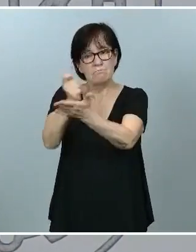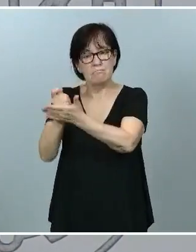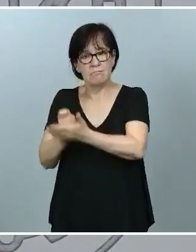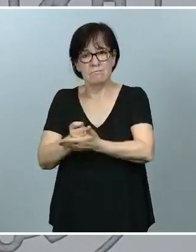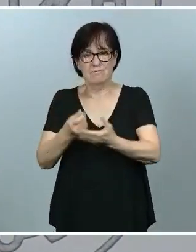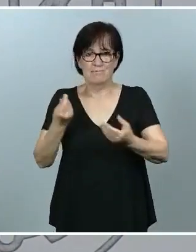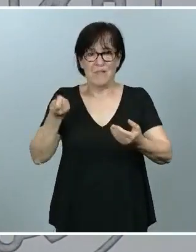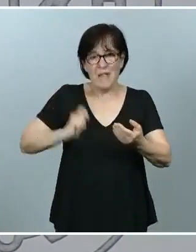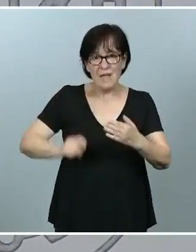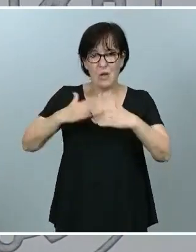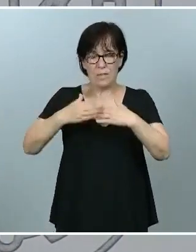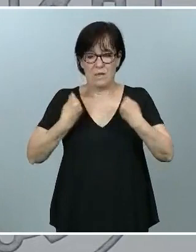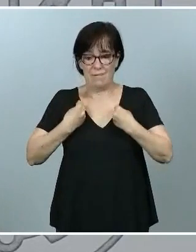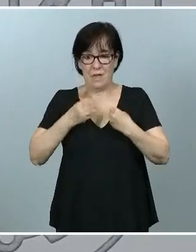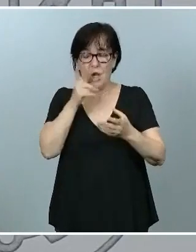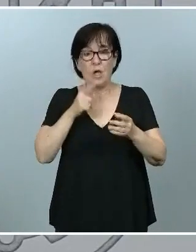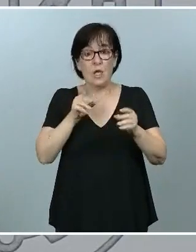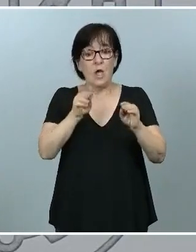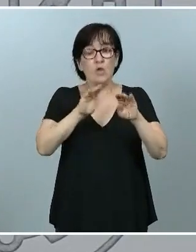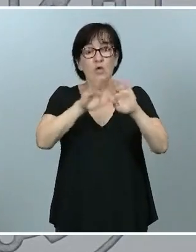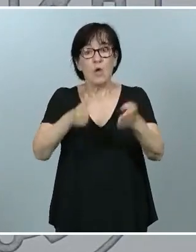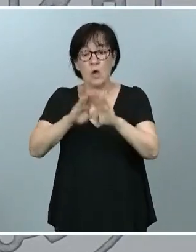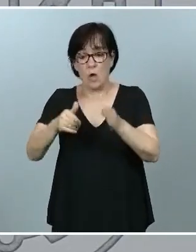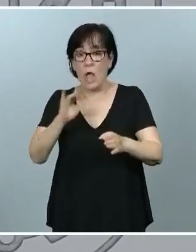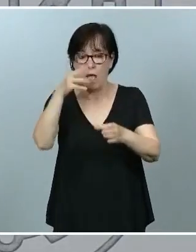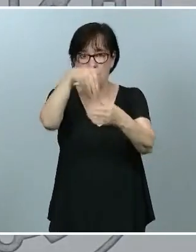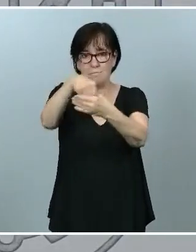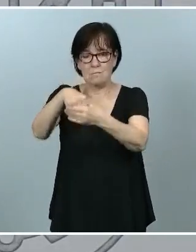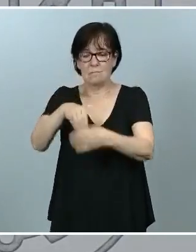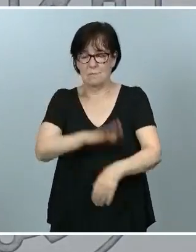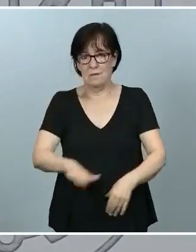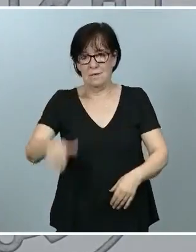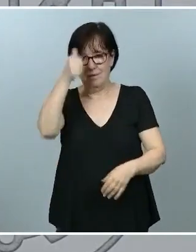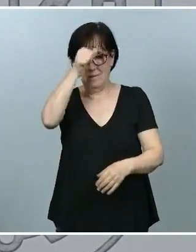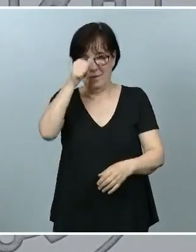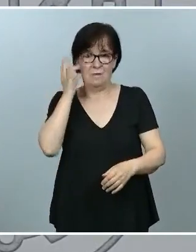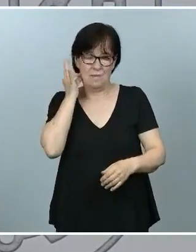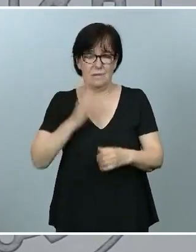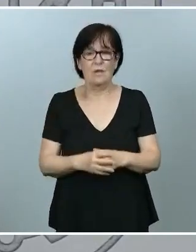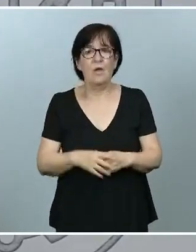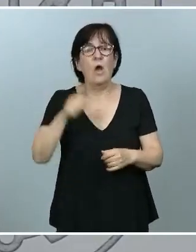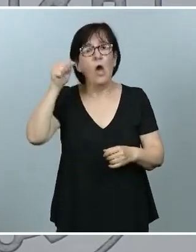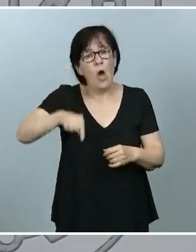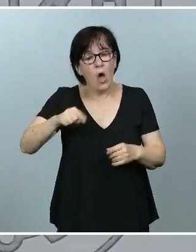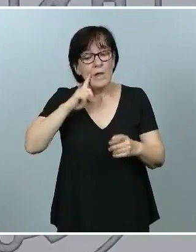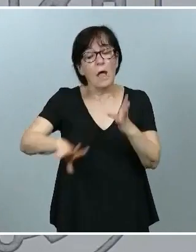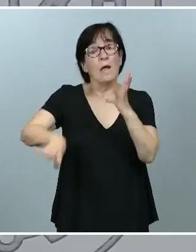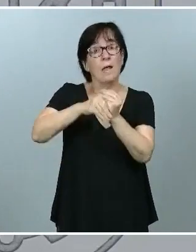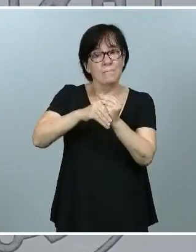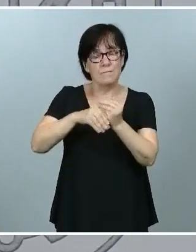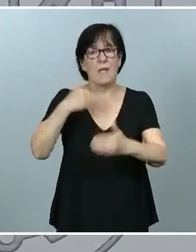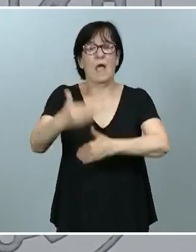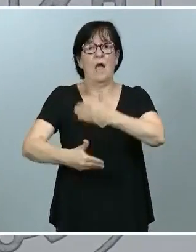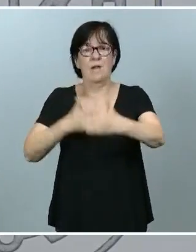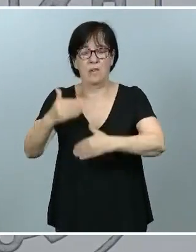donde en la mitad de esos hogares residen justamente niños y niñas. Y hoy también completamos, avanzamos con la